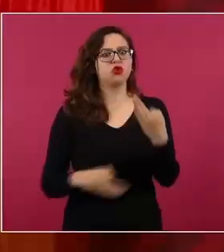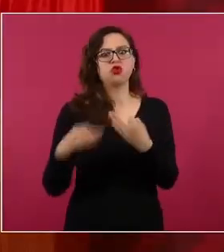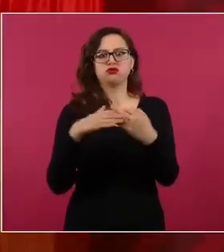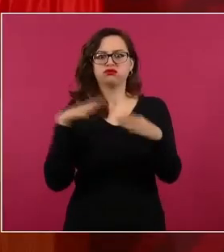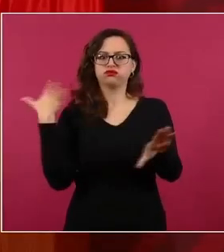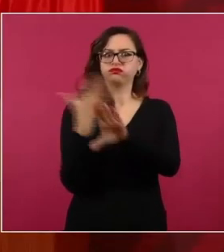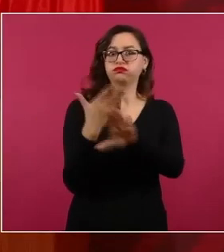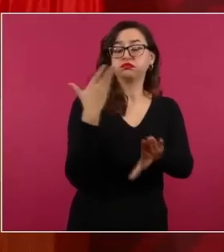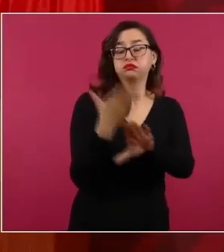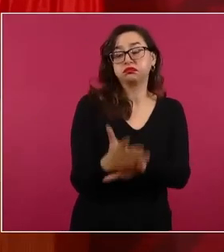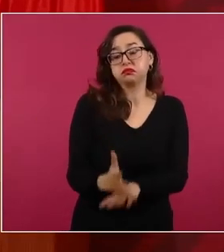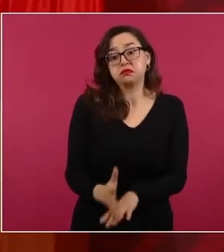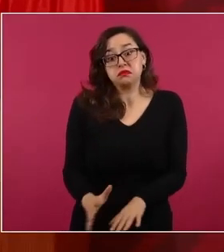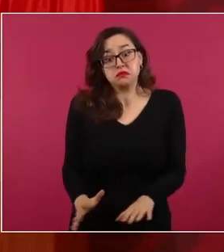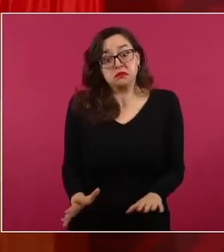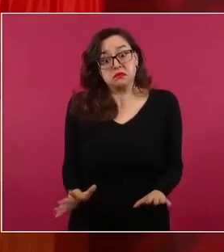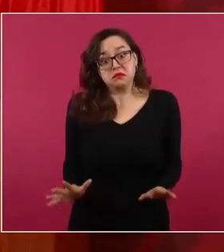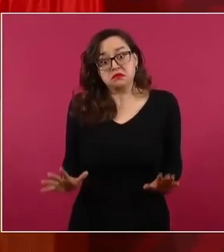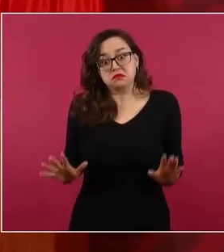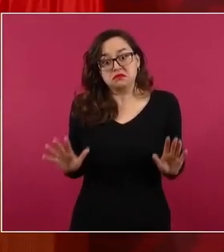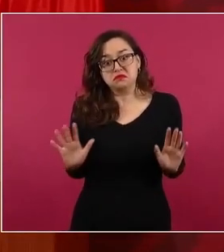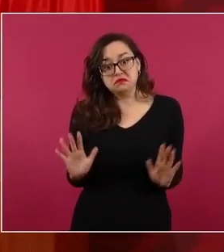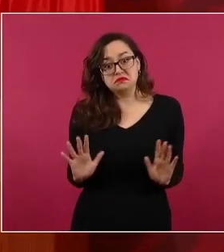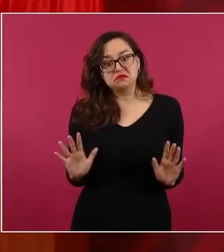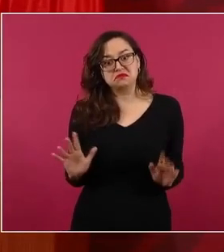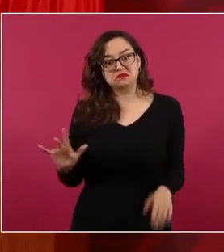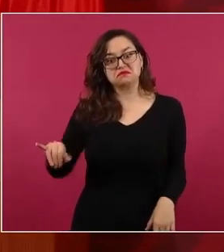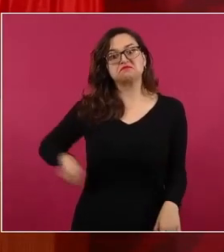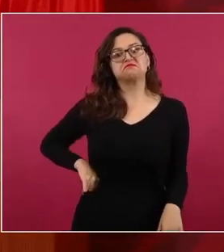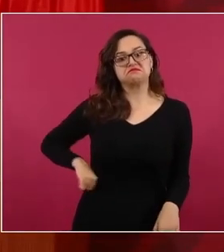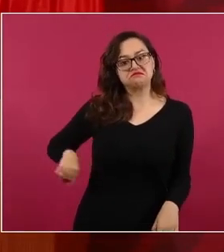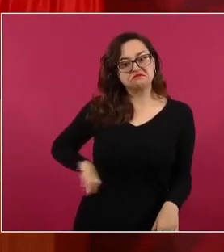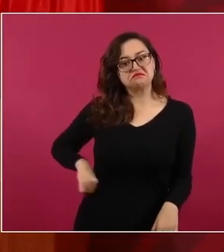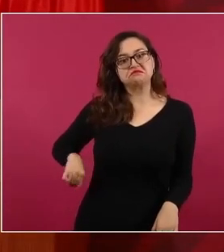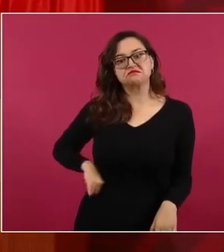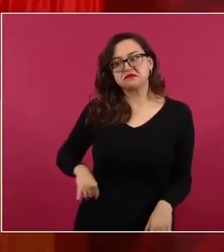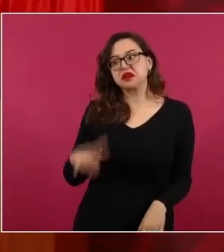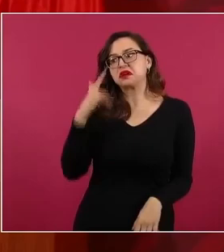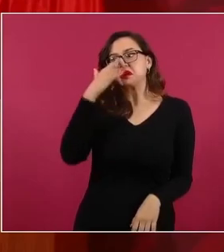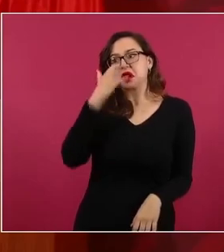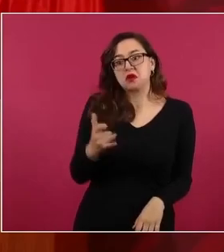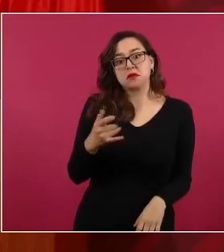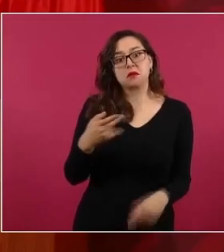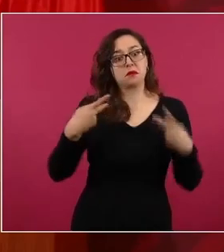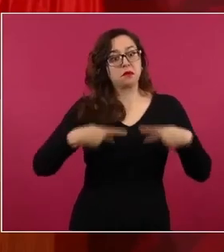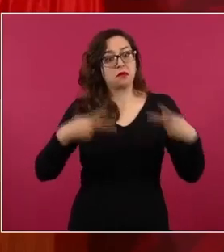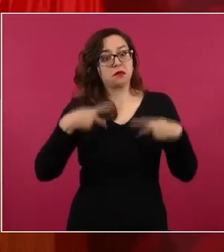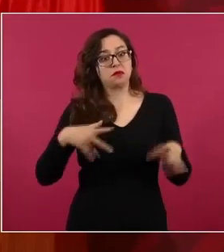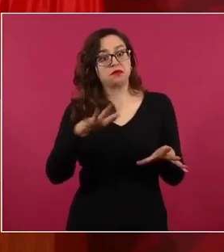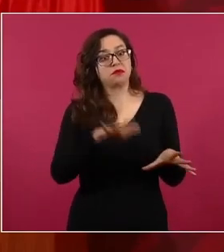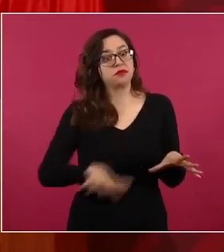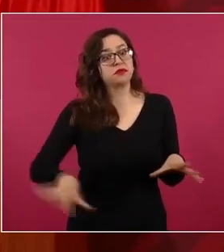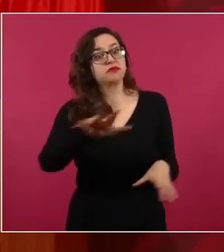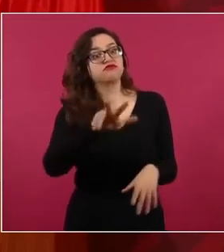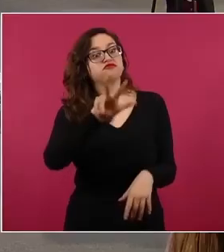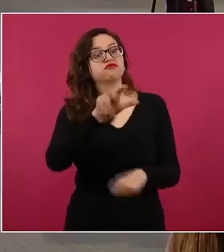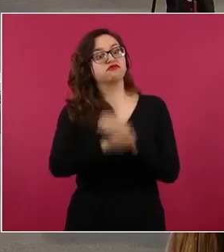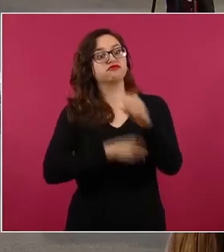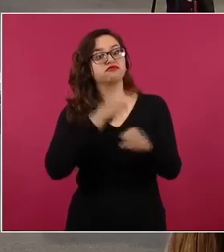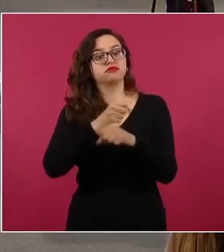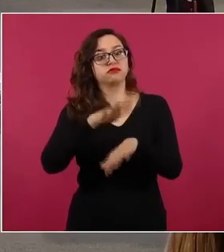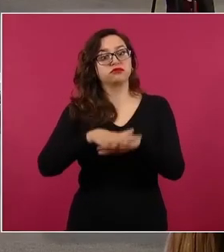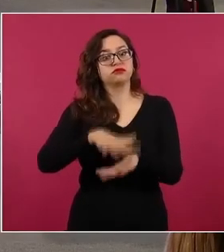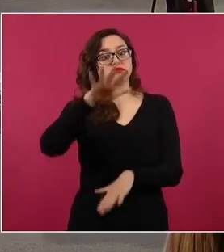son mayores de edad y podrán entender la politización actual del debate, pero más allá de la politización que los medios están